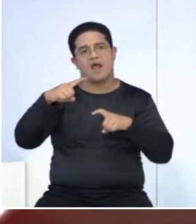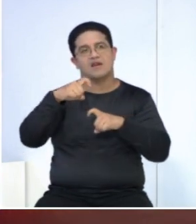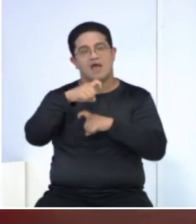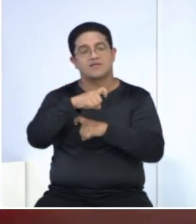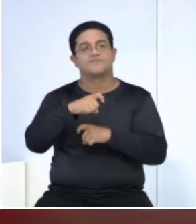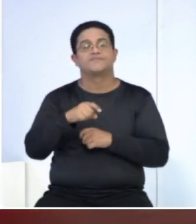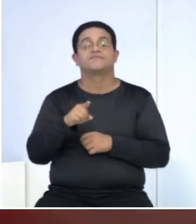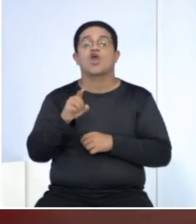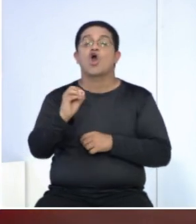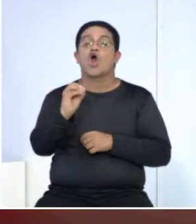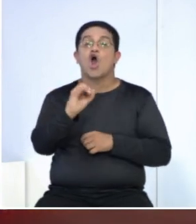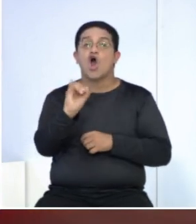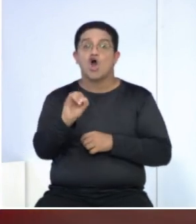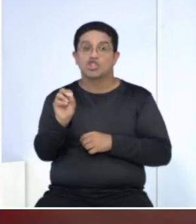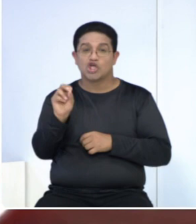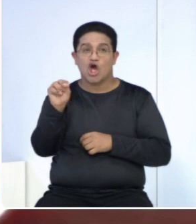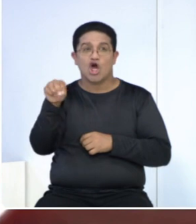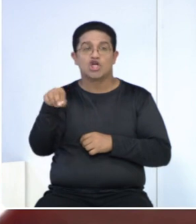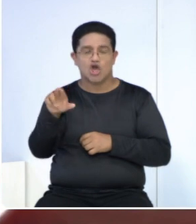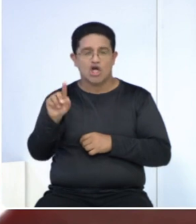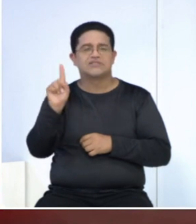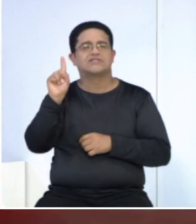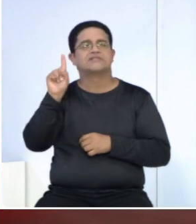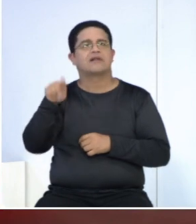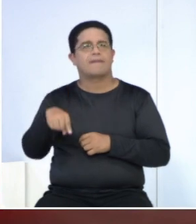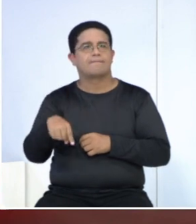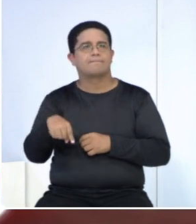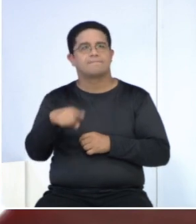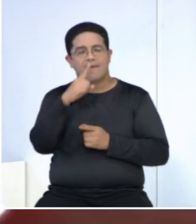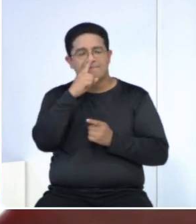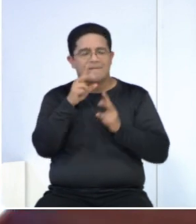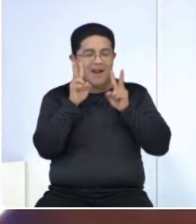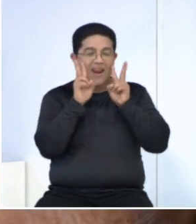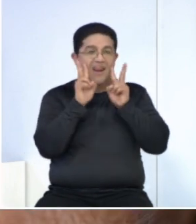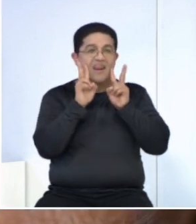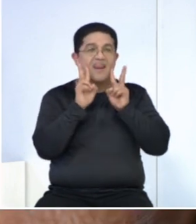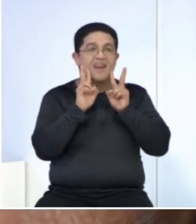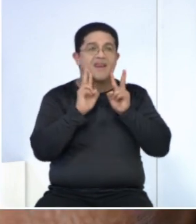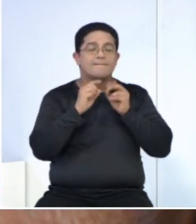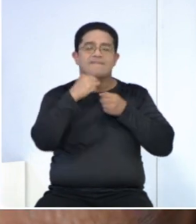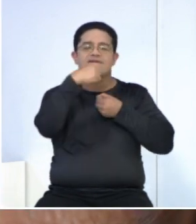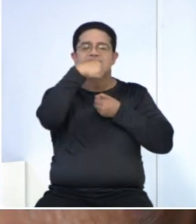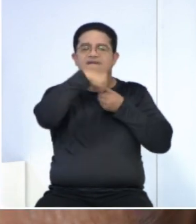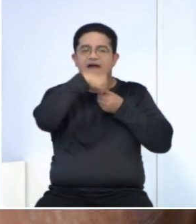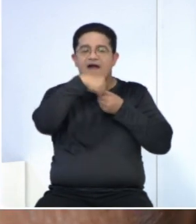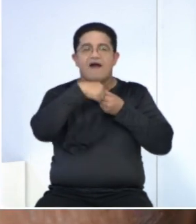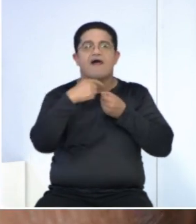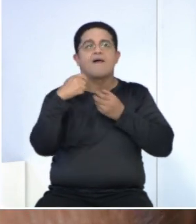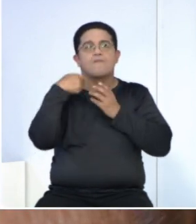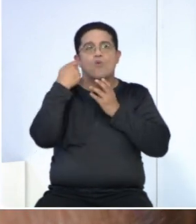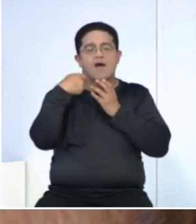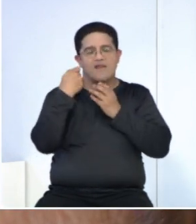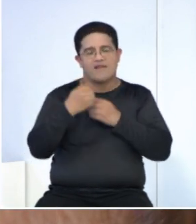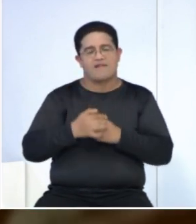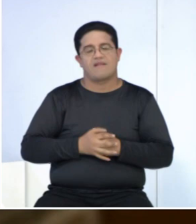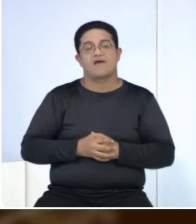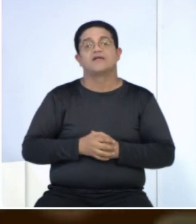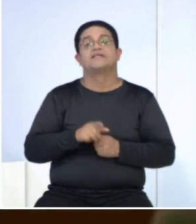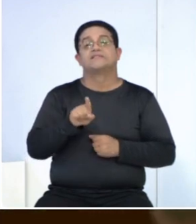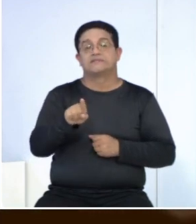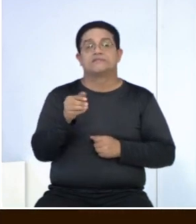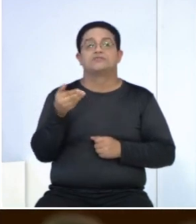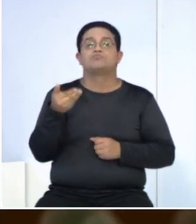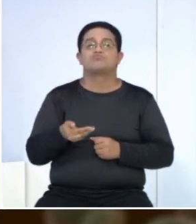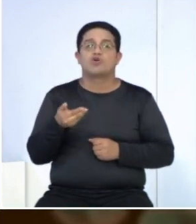El ozono también se utiliza para la desinfección de conductos radiculares o procedimientos de antienvejecimiento. Es